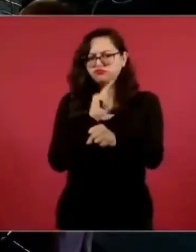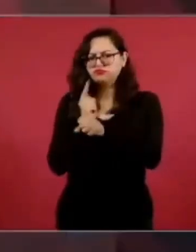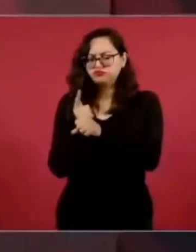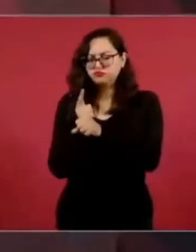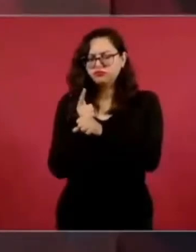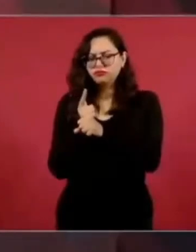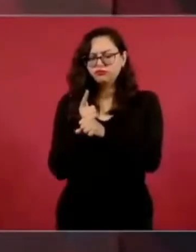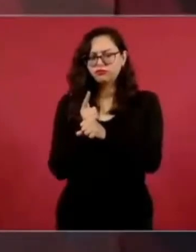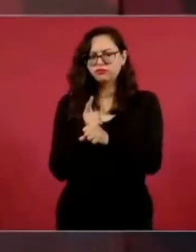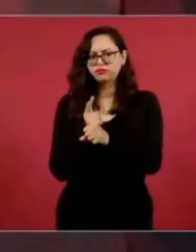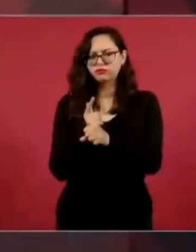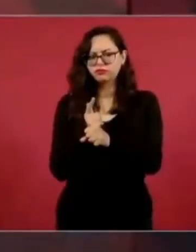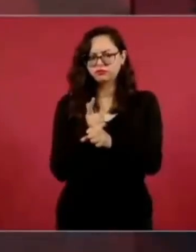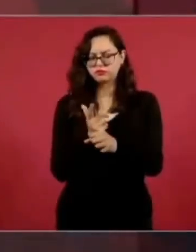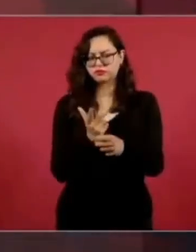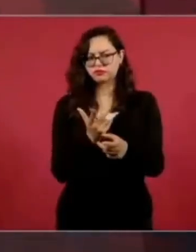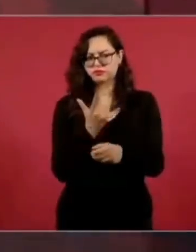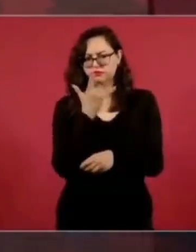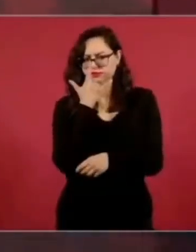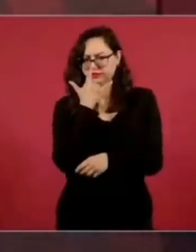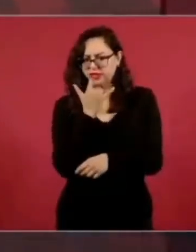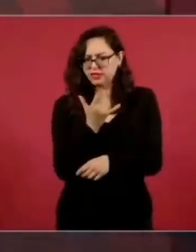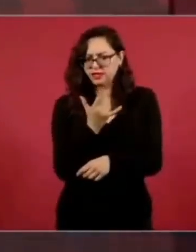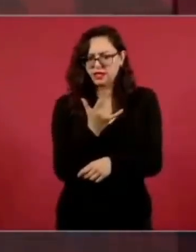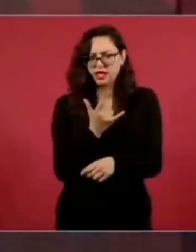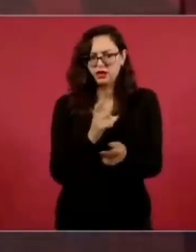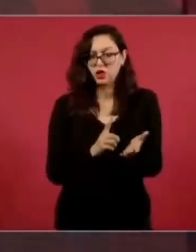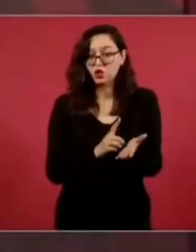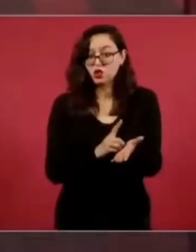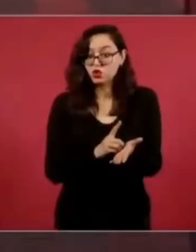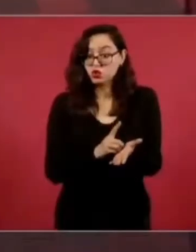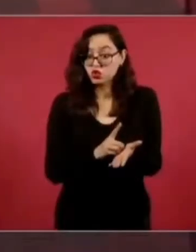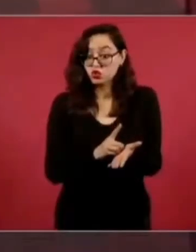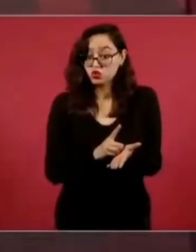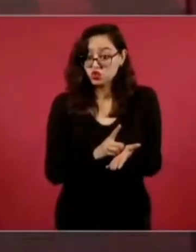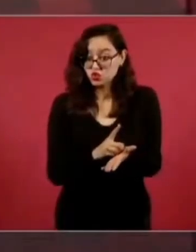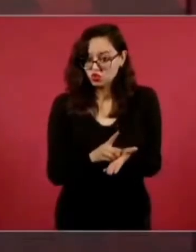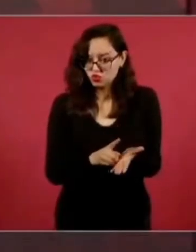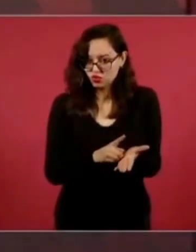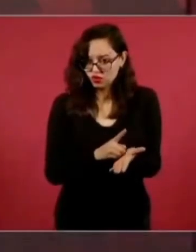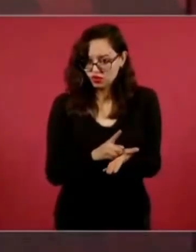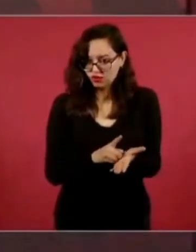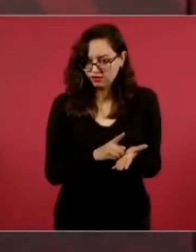drogas, incluso